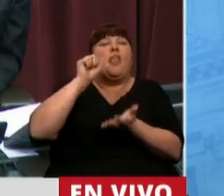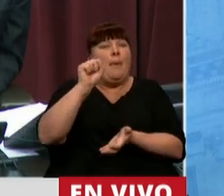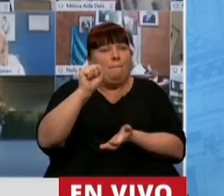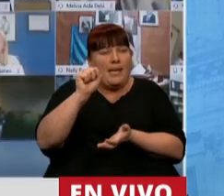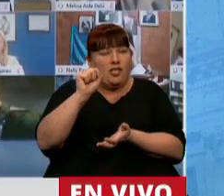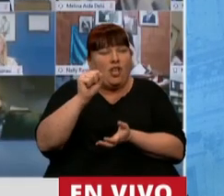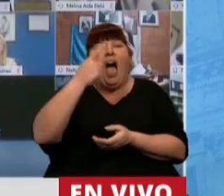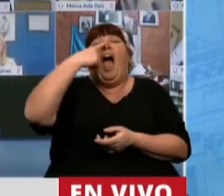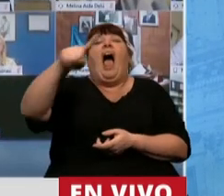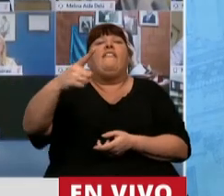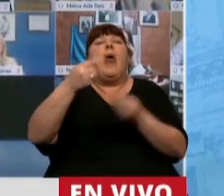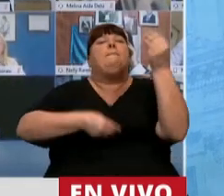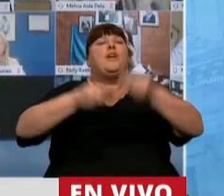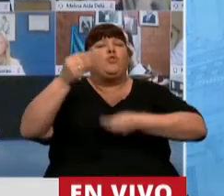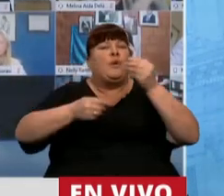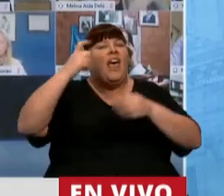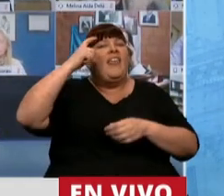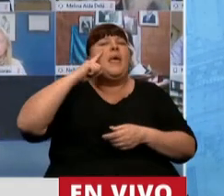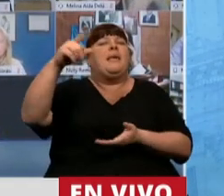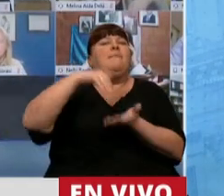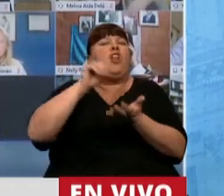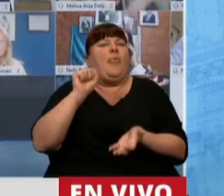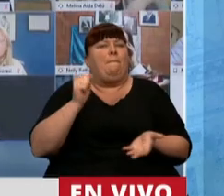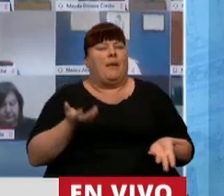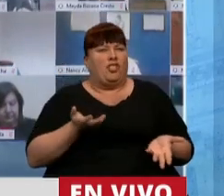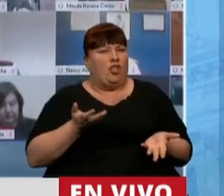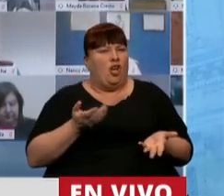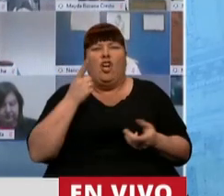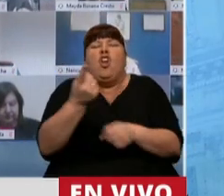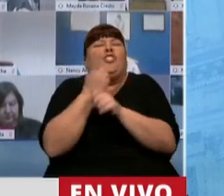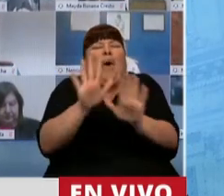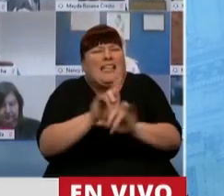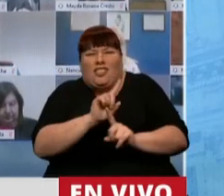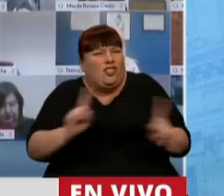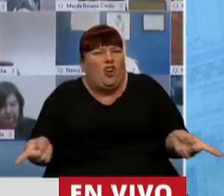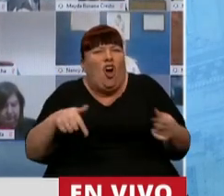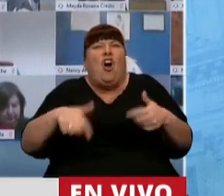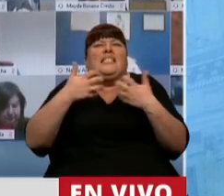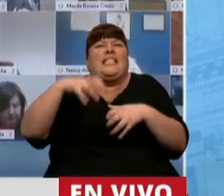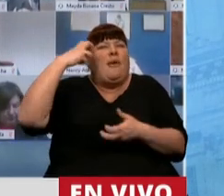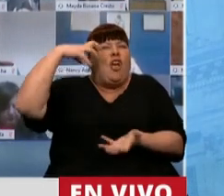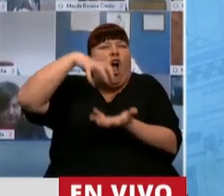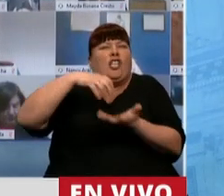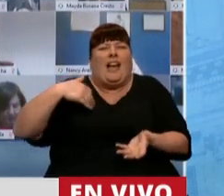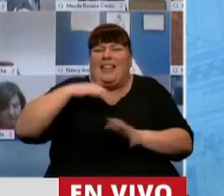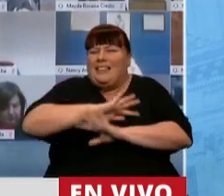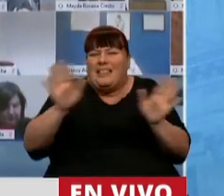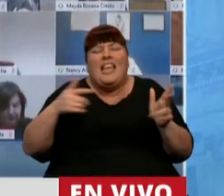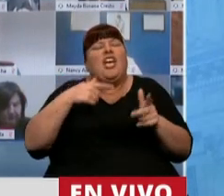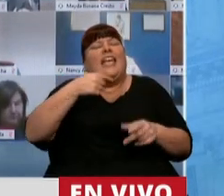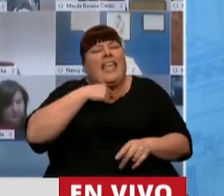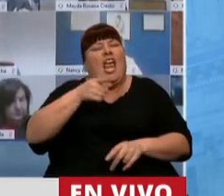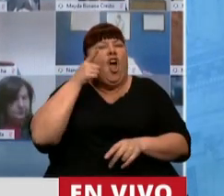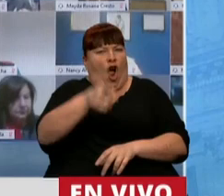de pesos, y terminamos con un presupuesto de 10.000 millones de pesos. Eso no puede pasar en el sistema parlamentario argentino, eso es lo que